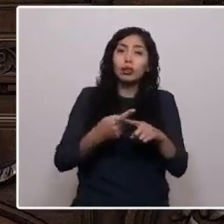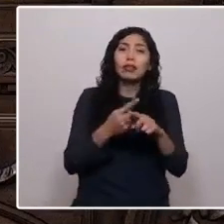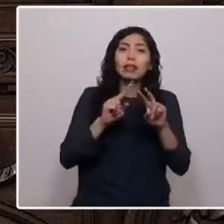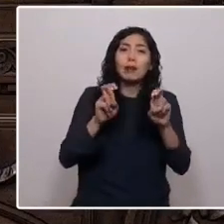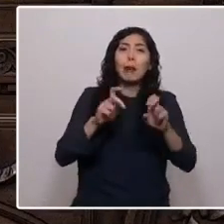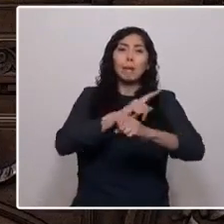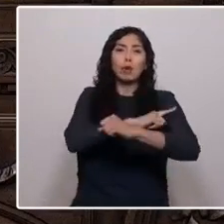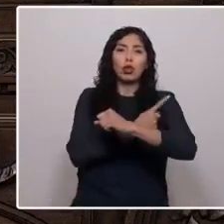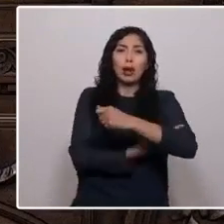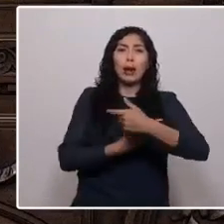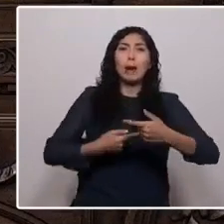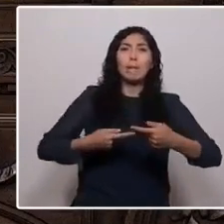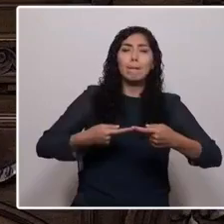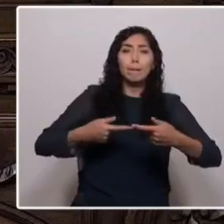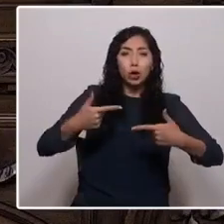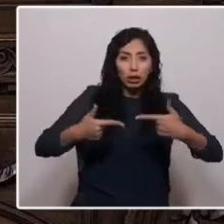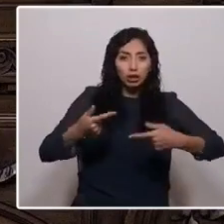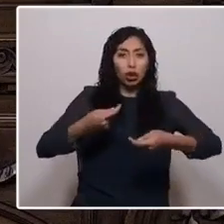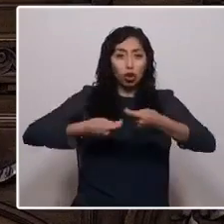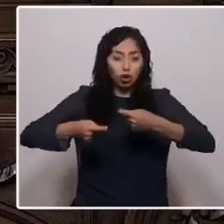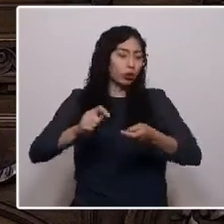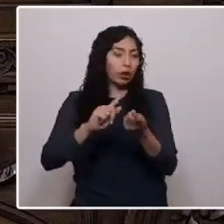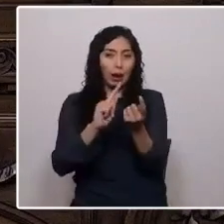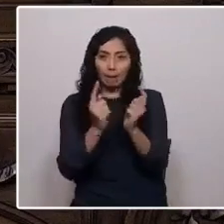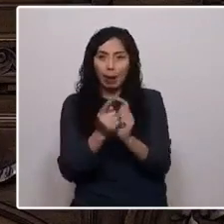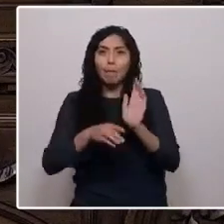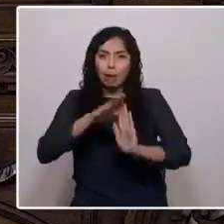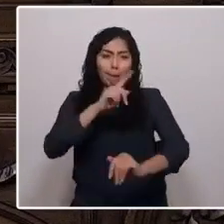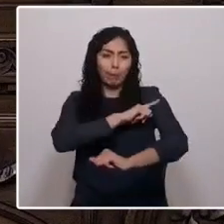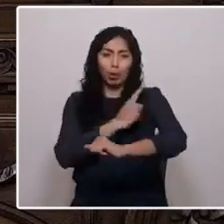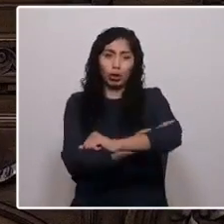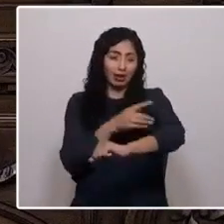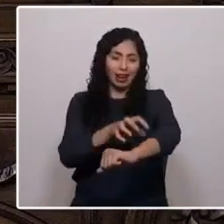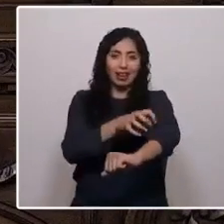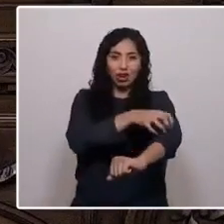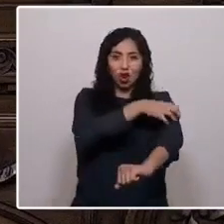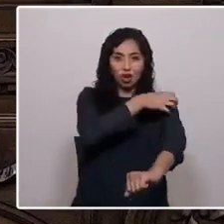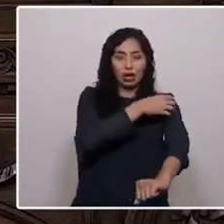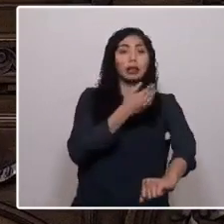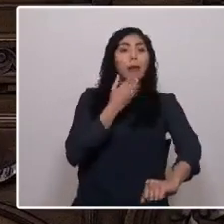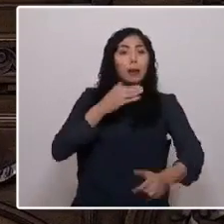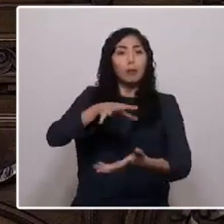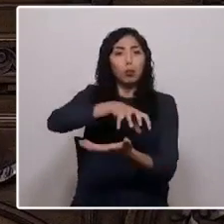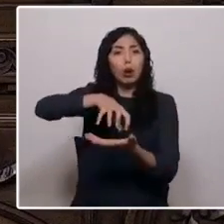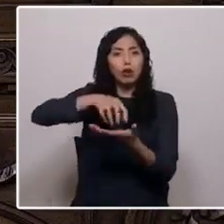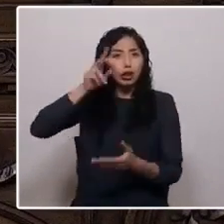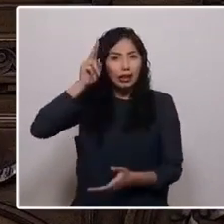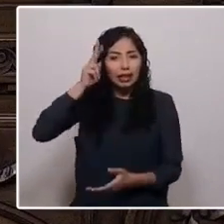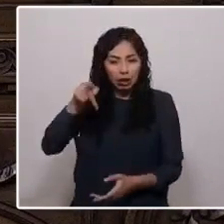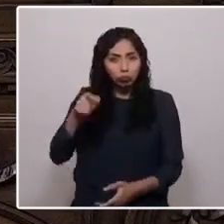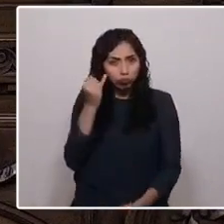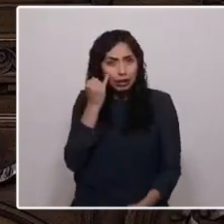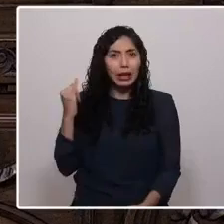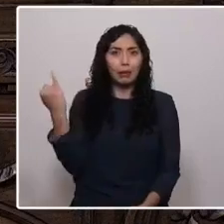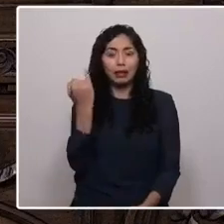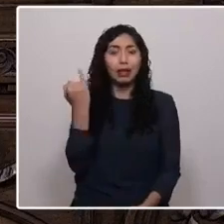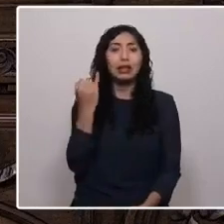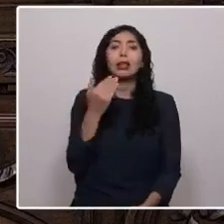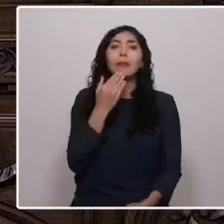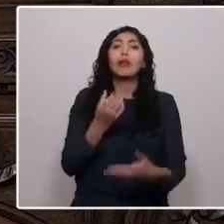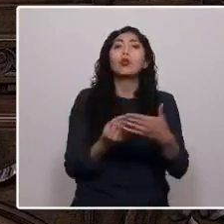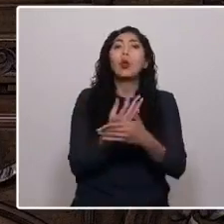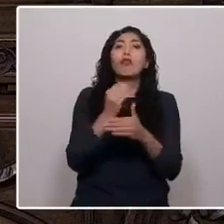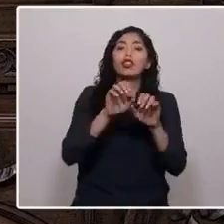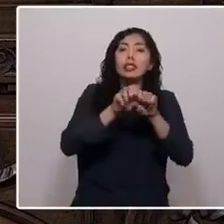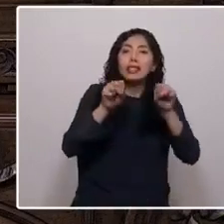entrega mayor poder de decisión a las regiones, que reconoce la autonomía de los pueblos indígenas, una constitución que implemente un nuevo régimen de gobierno